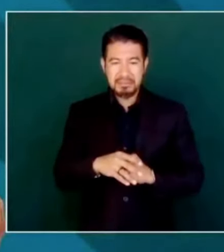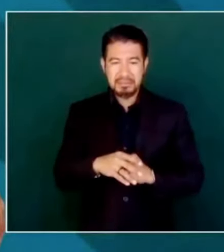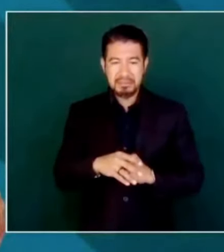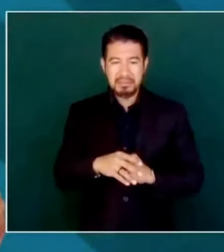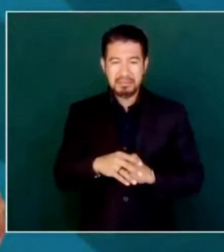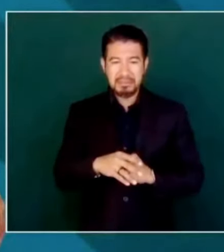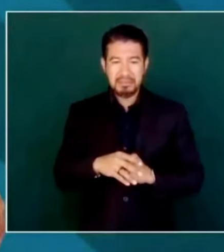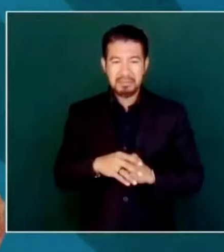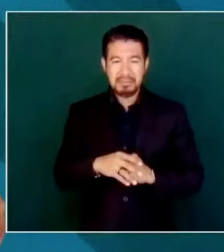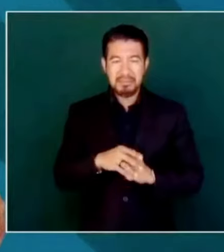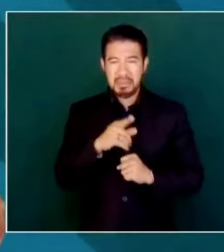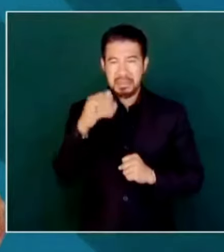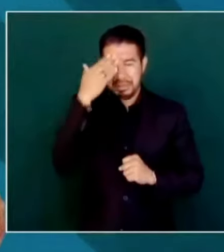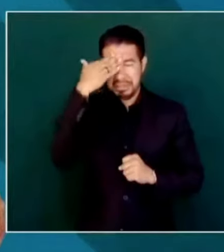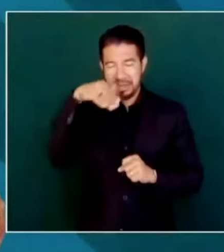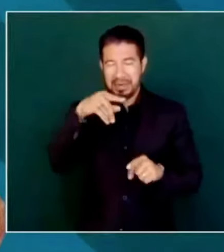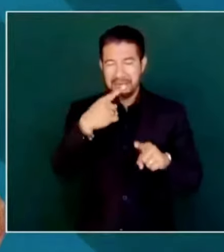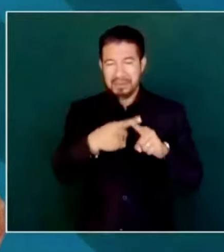Ya saben quién,